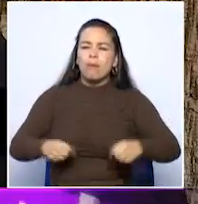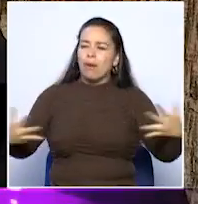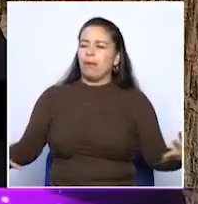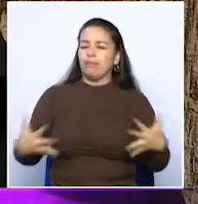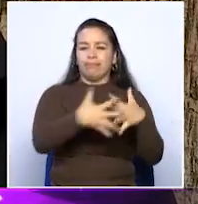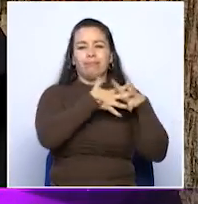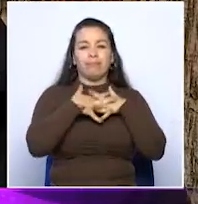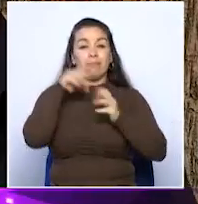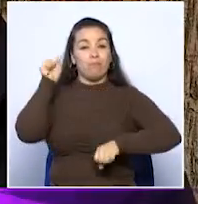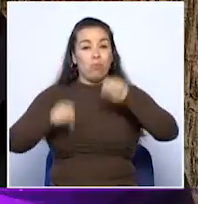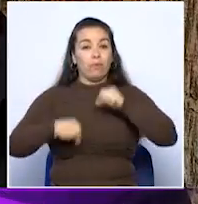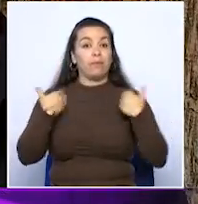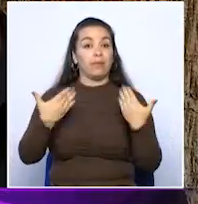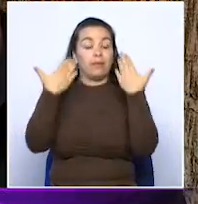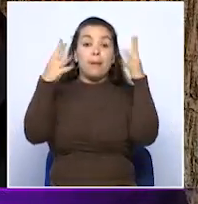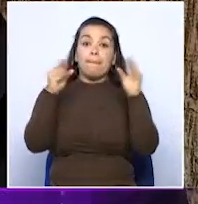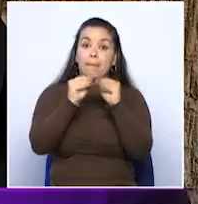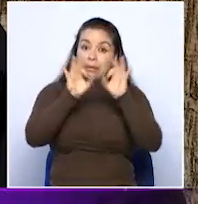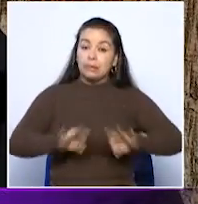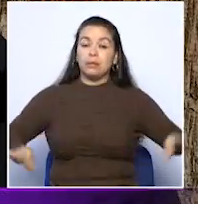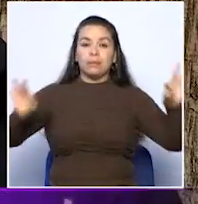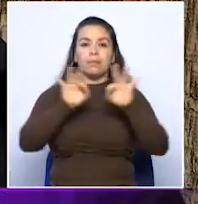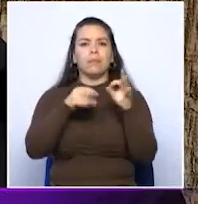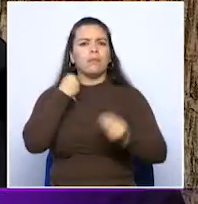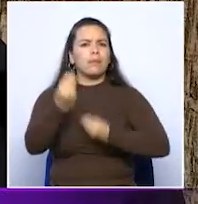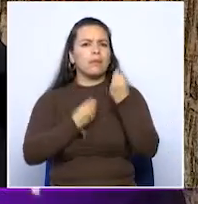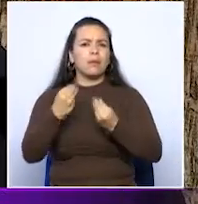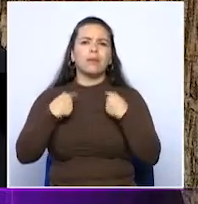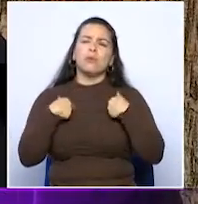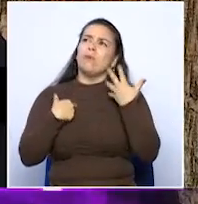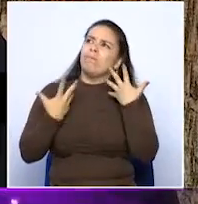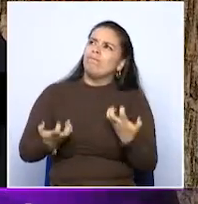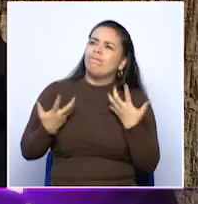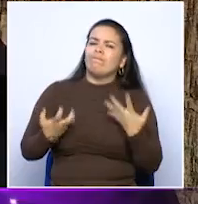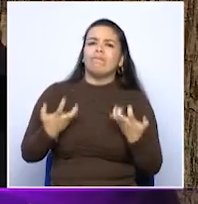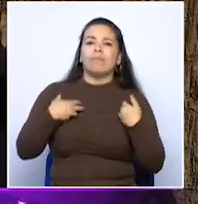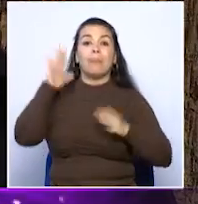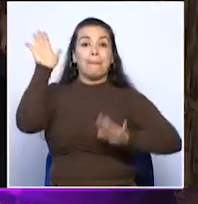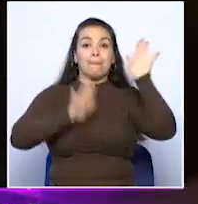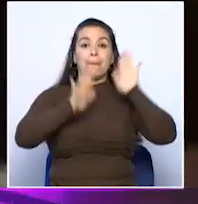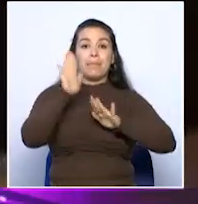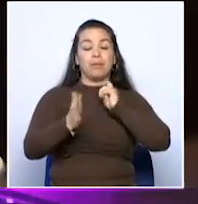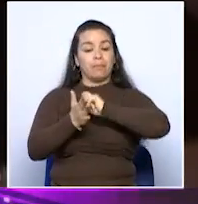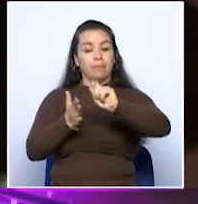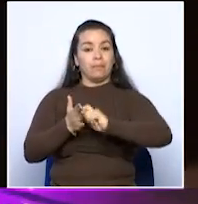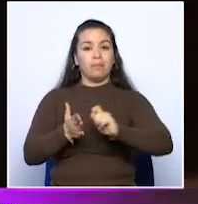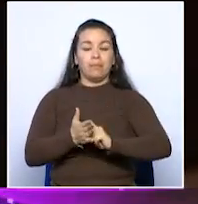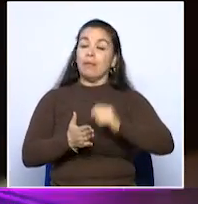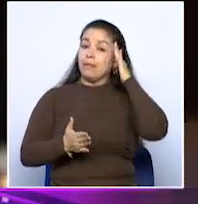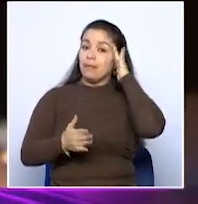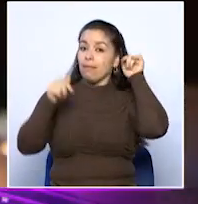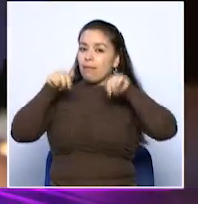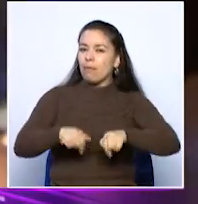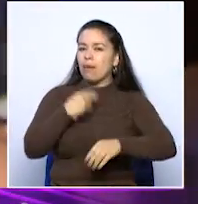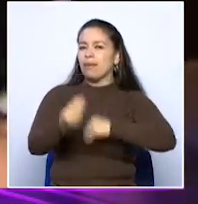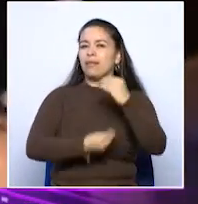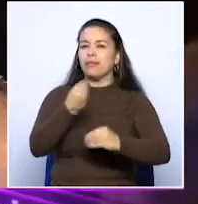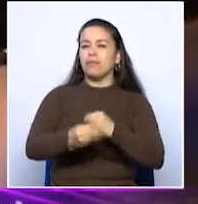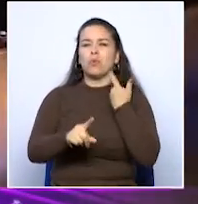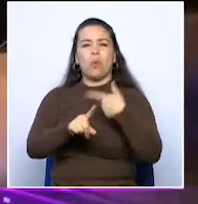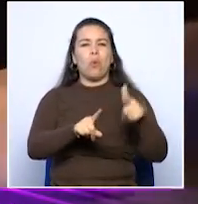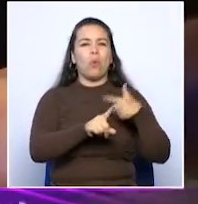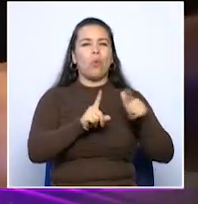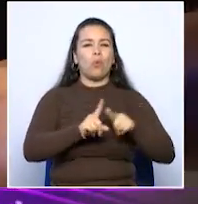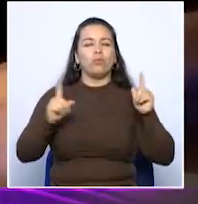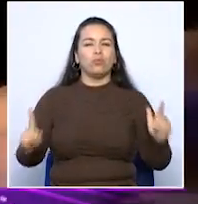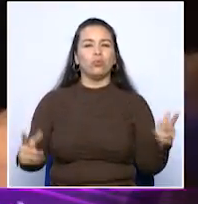esta posibilidad. Algo también que es muy importante es que tenía ganas de hacer participar al escritor, y entonces en este caso vamos no solamente a tener